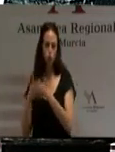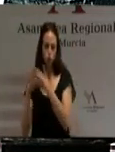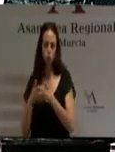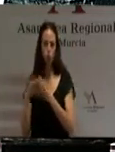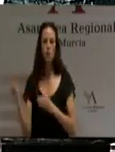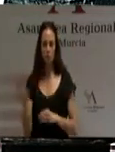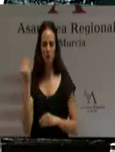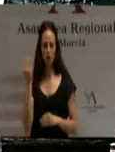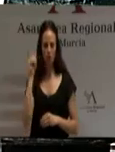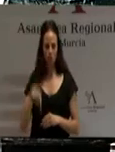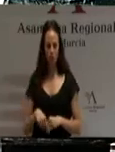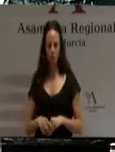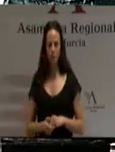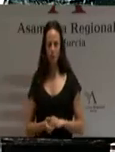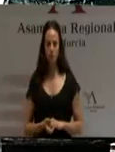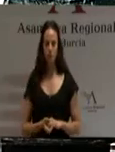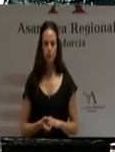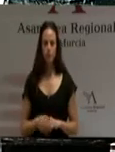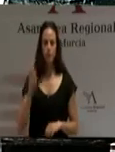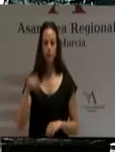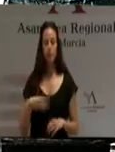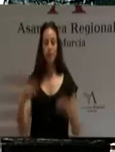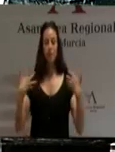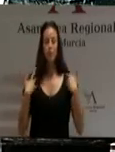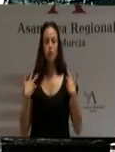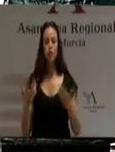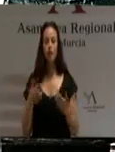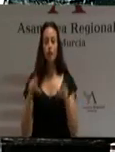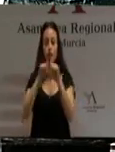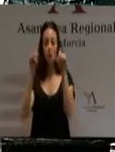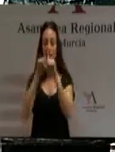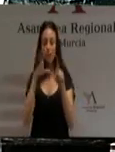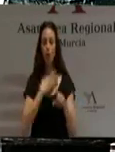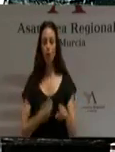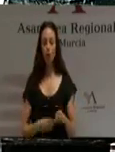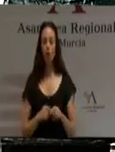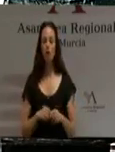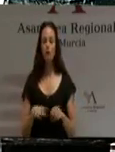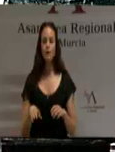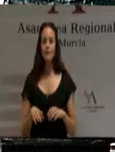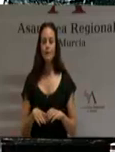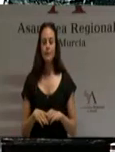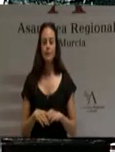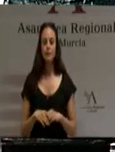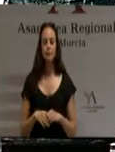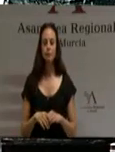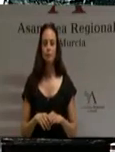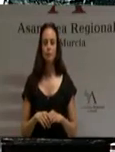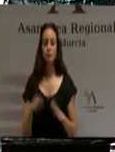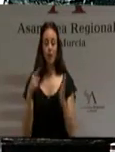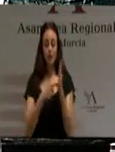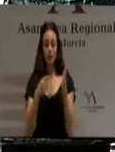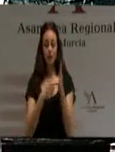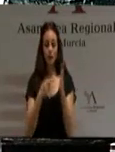mejoría. A la reconocida responsabilidad empresarial murciana y a la permanente y razonada reivindicación